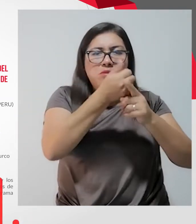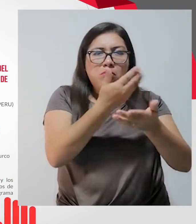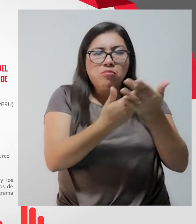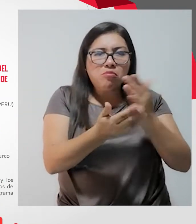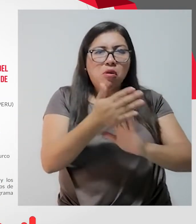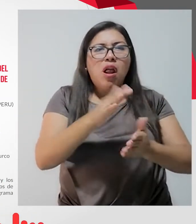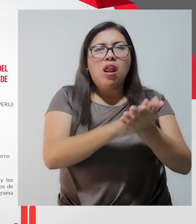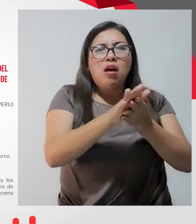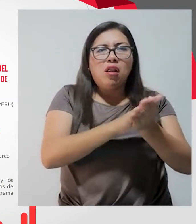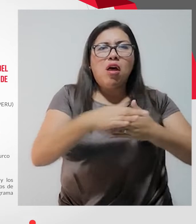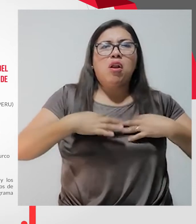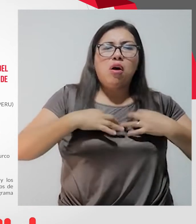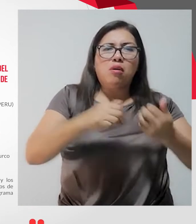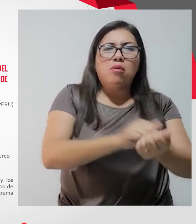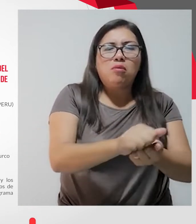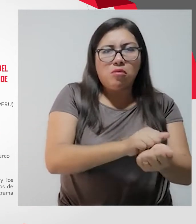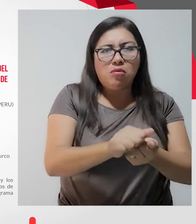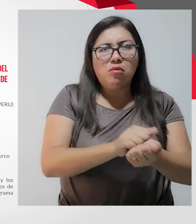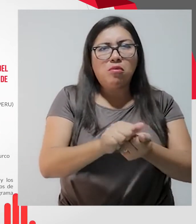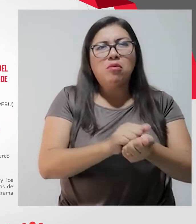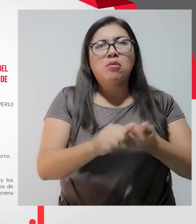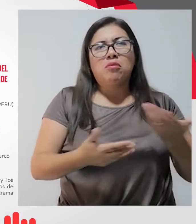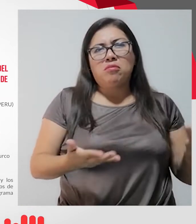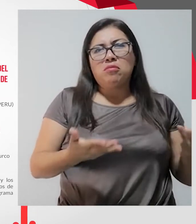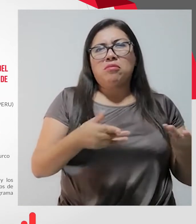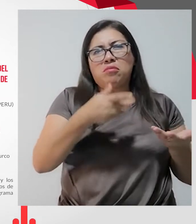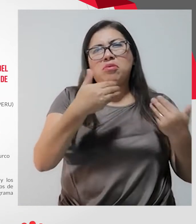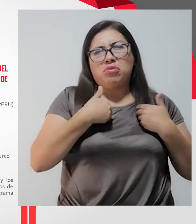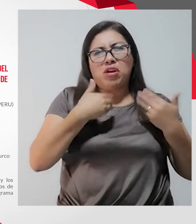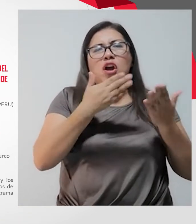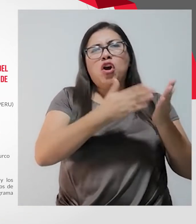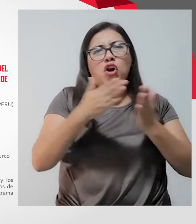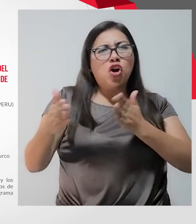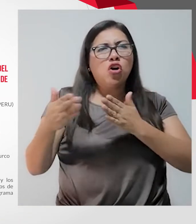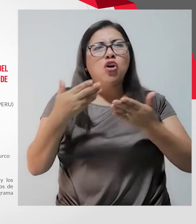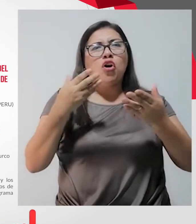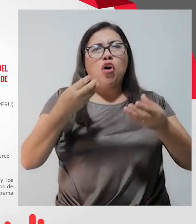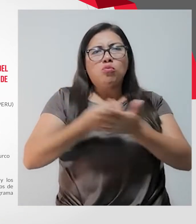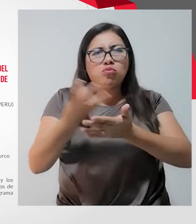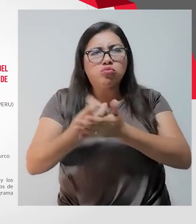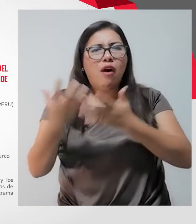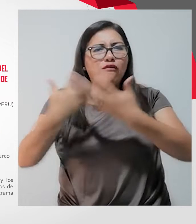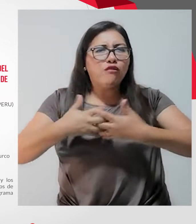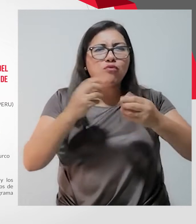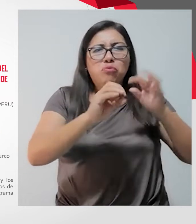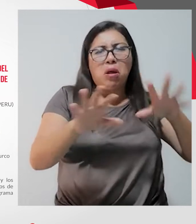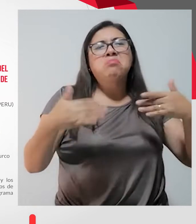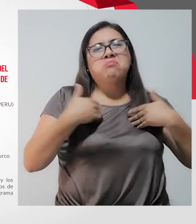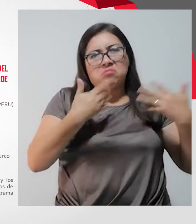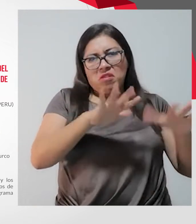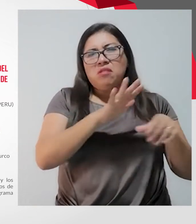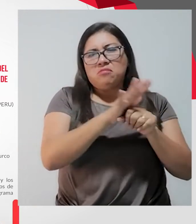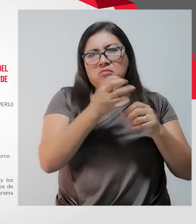limpian su departamento, lavan su ropa. Por supuesto, el departamento está totalmente equipado por el NAVIF. Y de ahí los chicos se